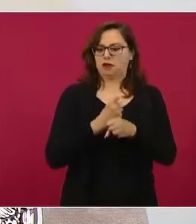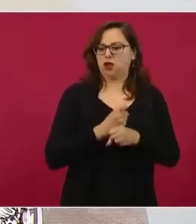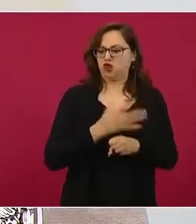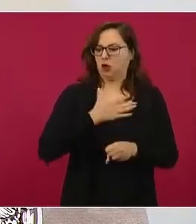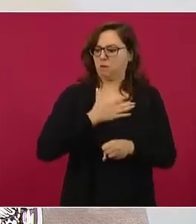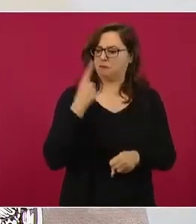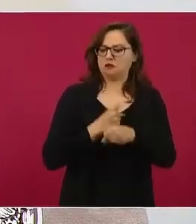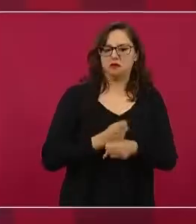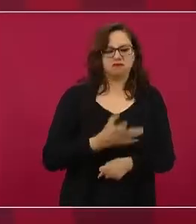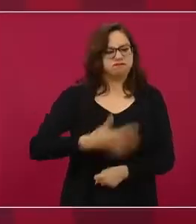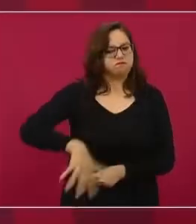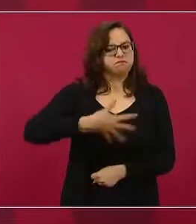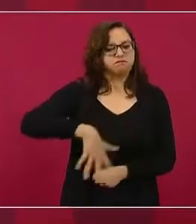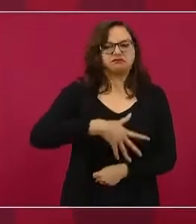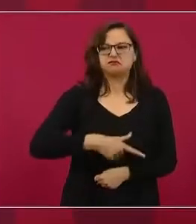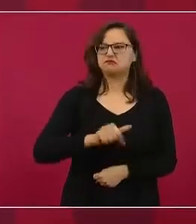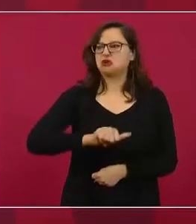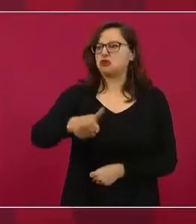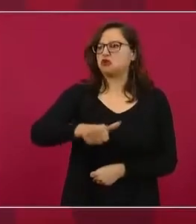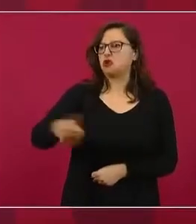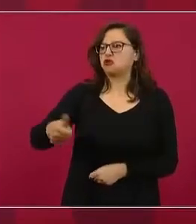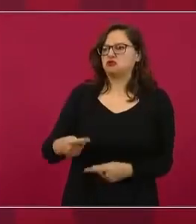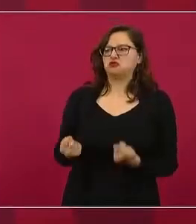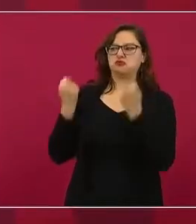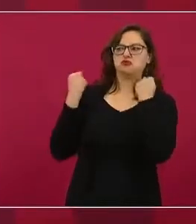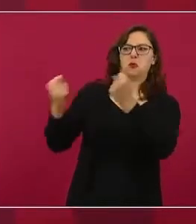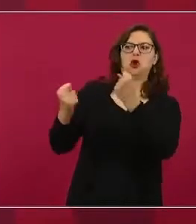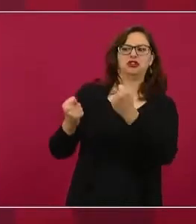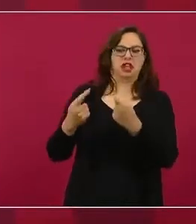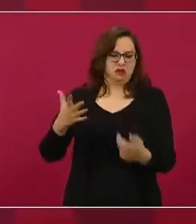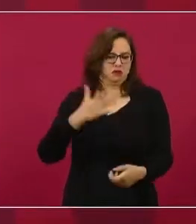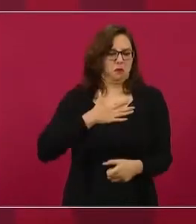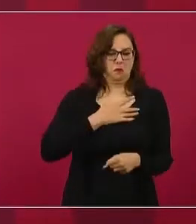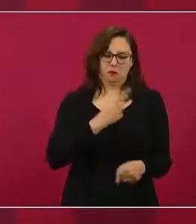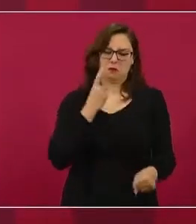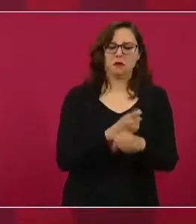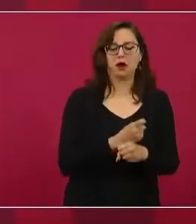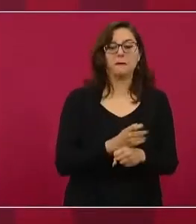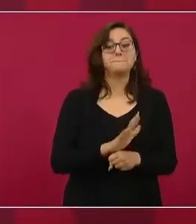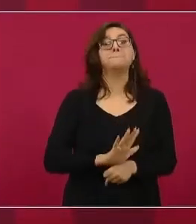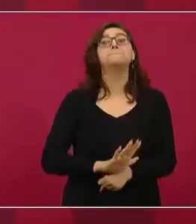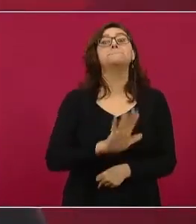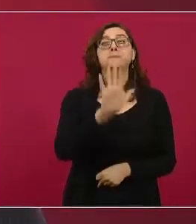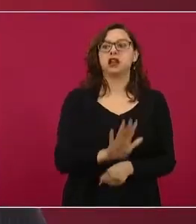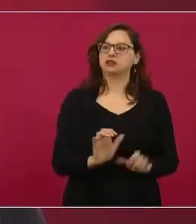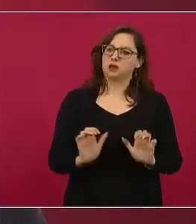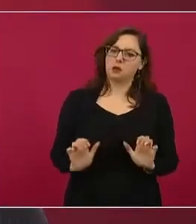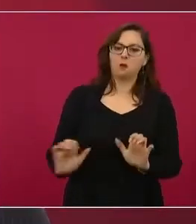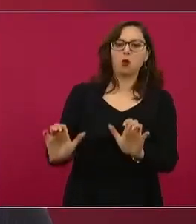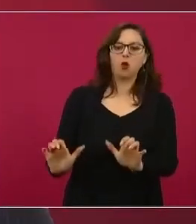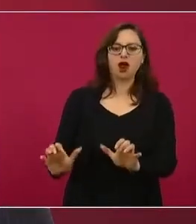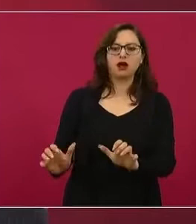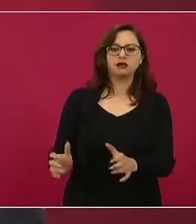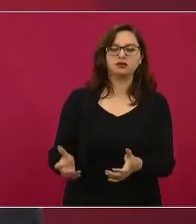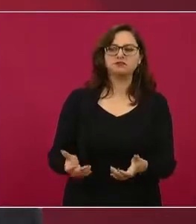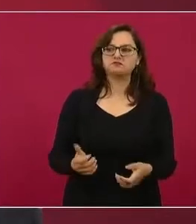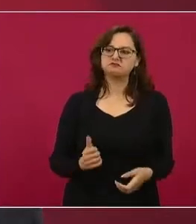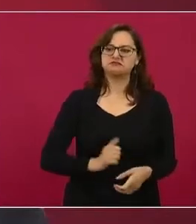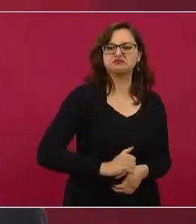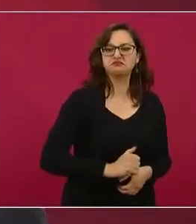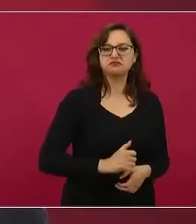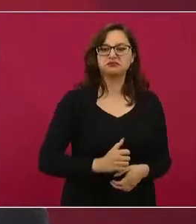uno mismo, pero se los estamos quitando a otra persona, la estamos empujando literalmente. Si me